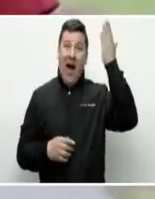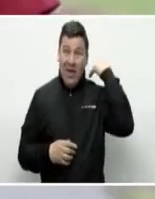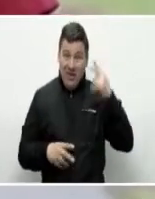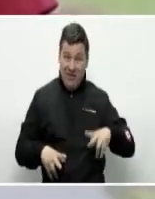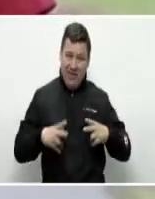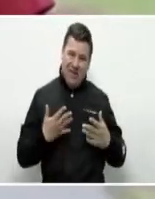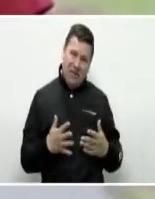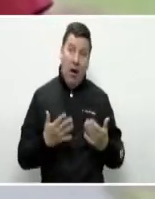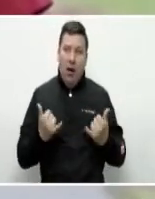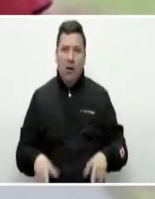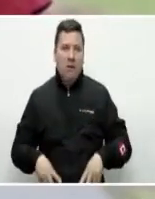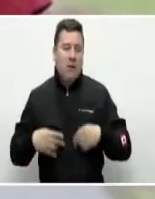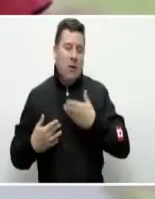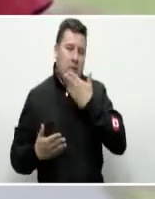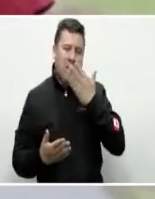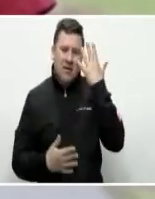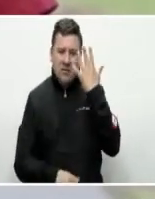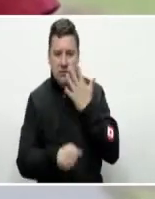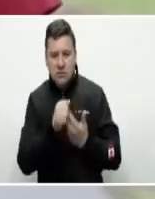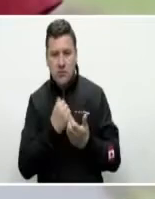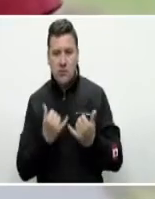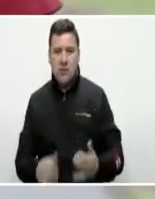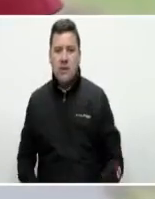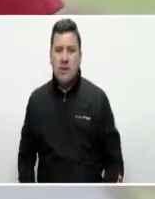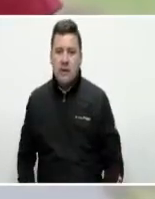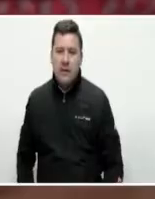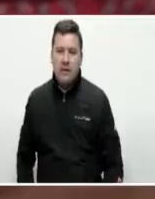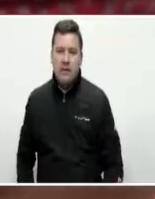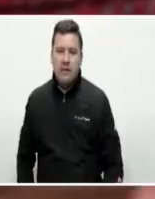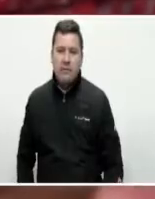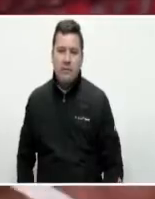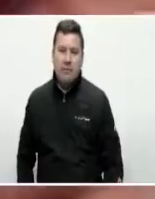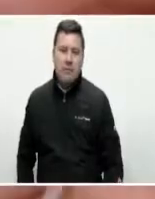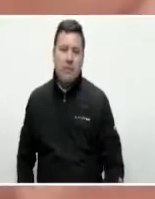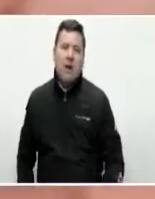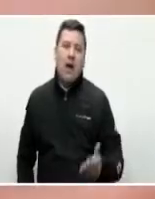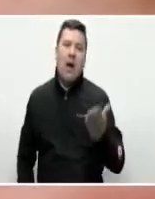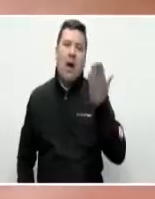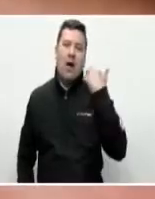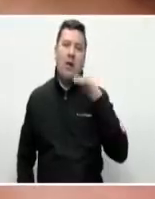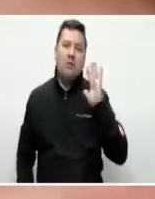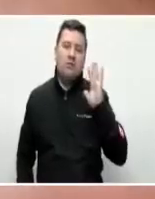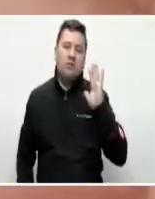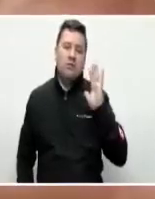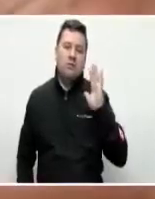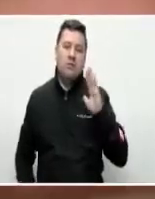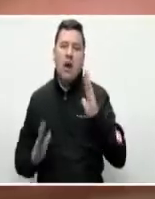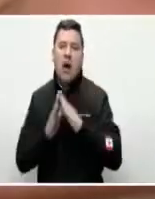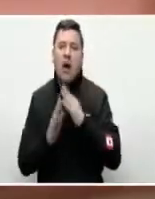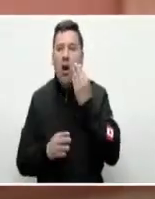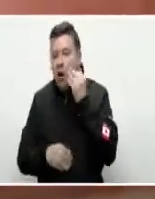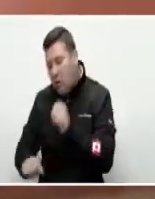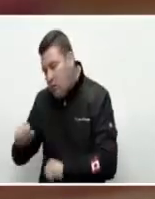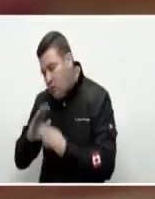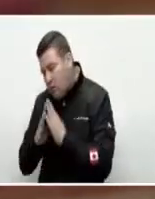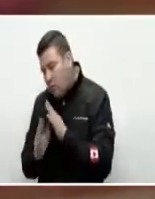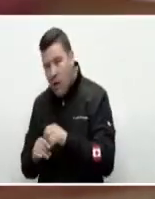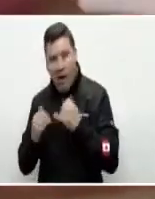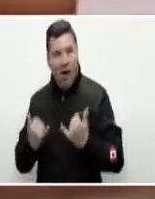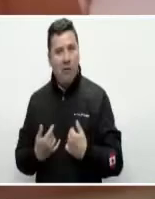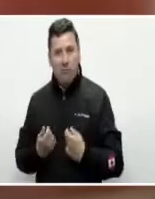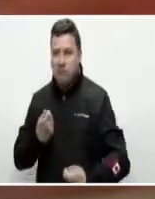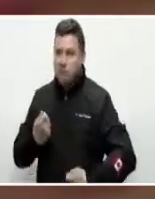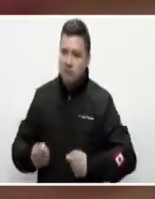hace cinco años que pues yo era solamente ama de casa ahorita ya no